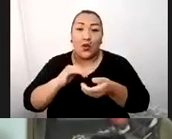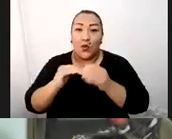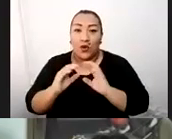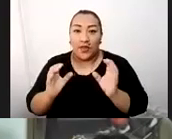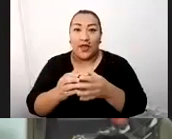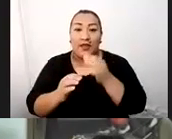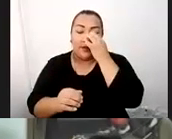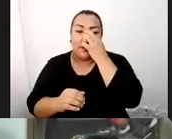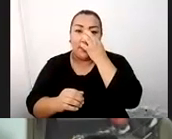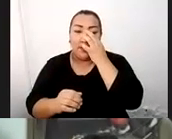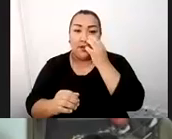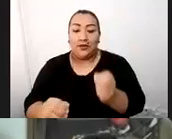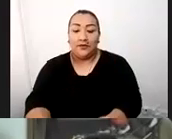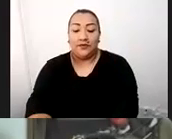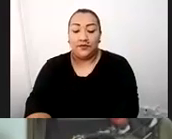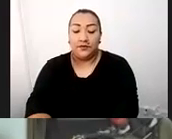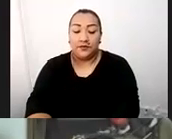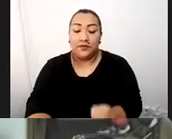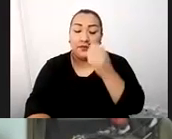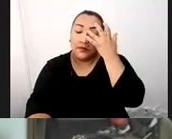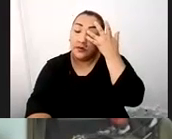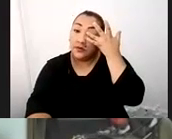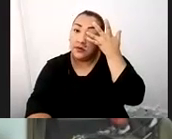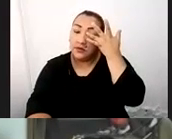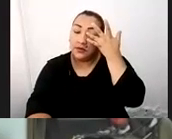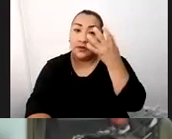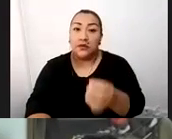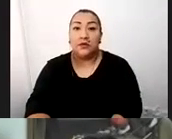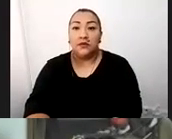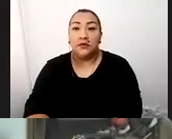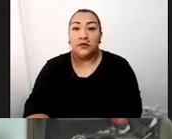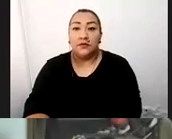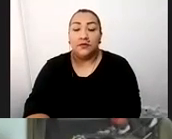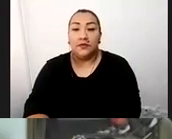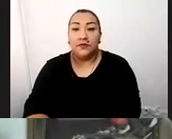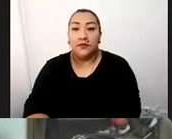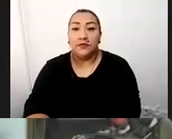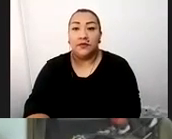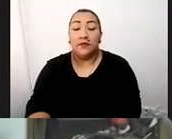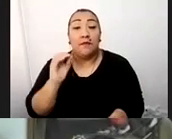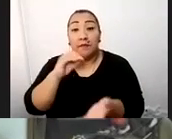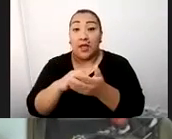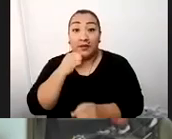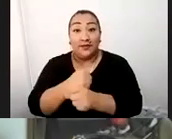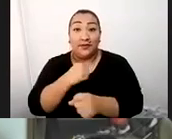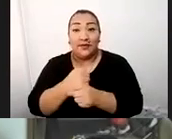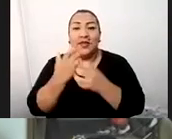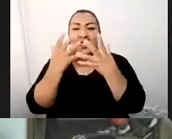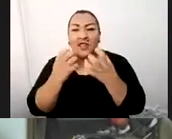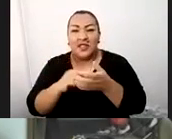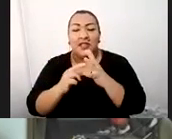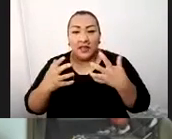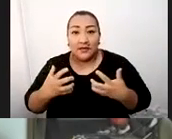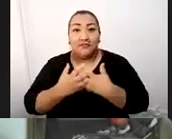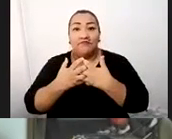de los municipios. Y hemos asumido un gran reto. Un gran reto de consolidar a